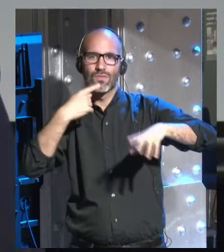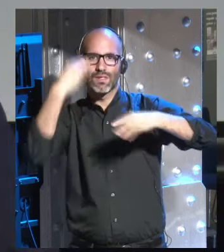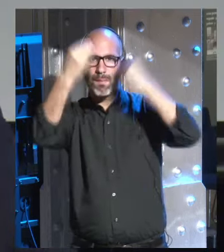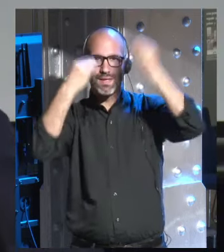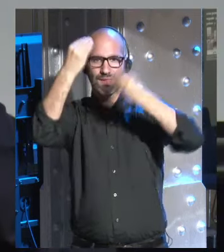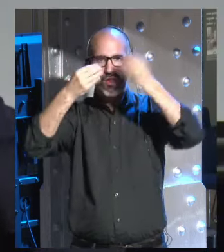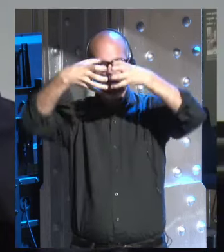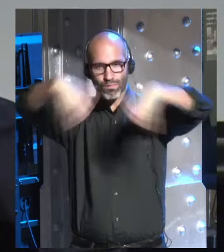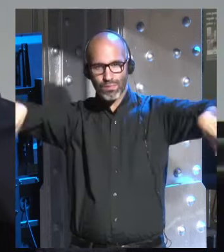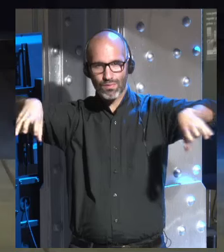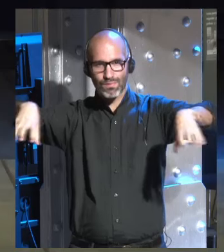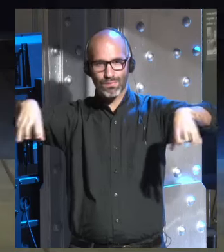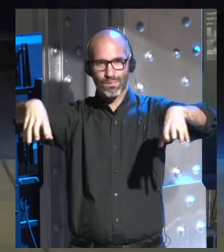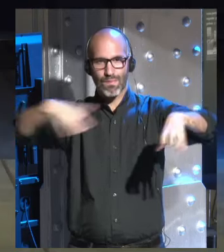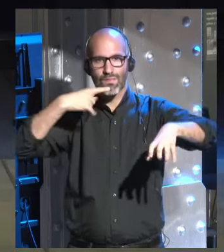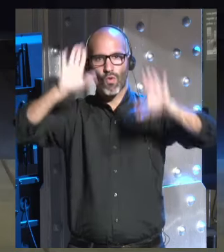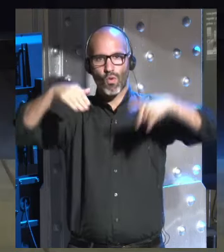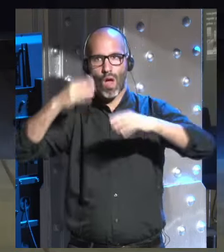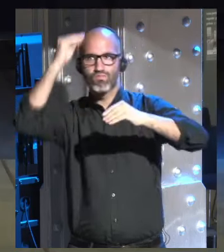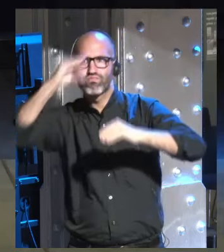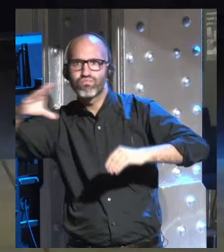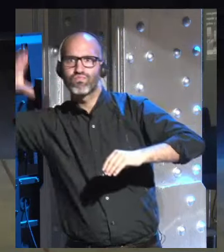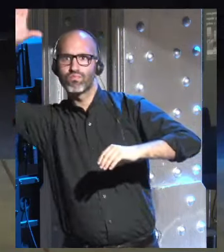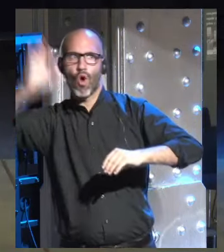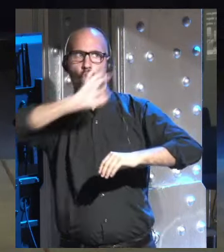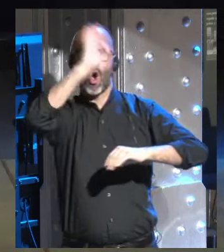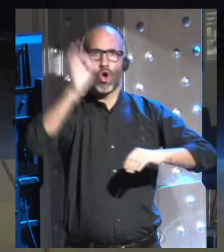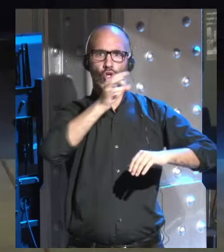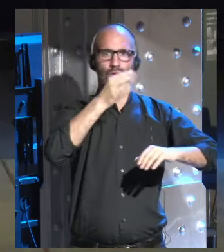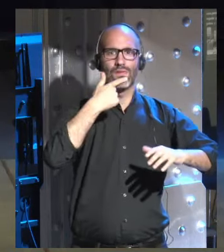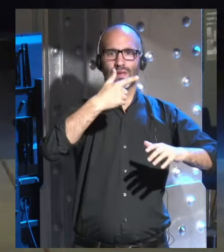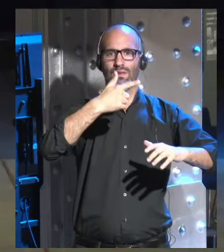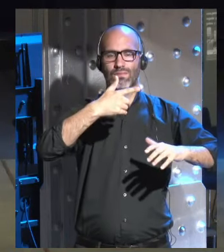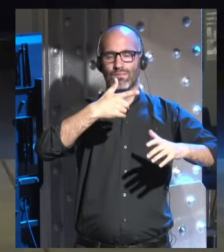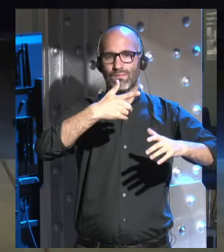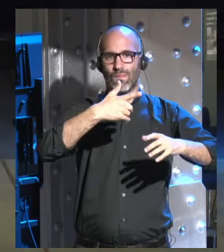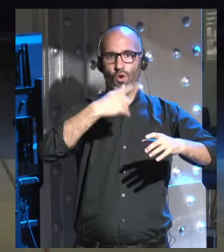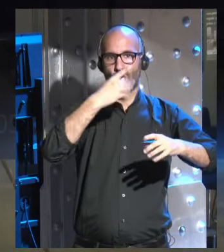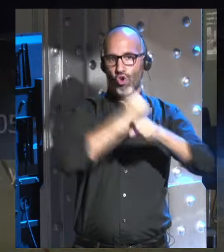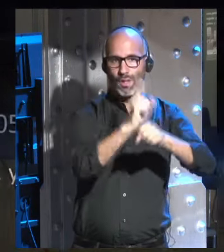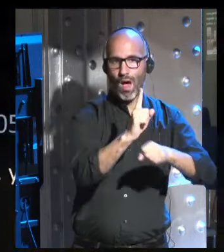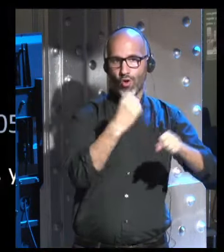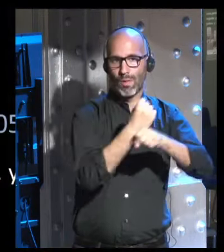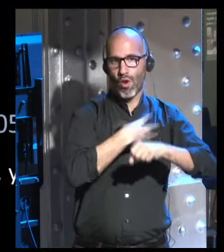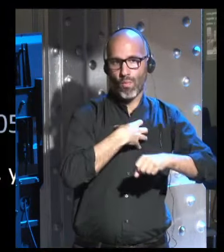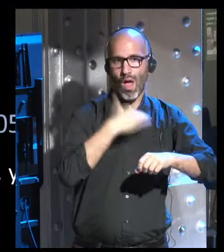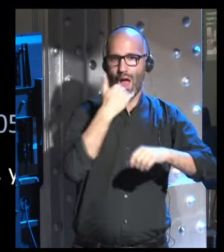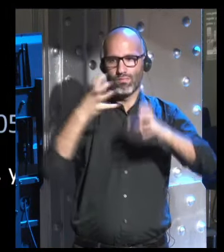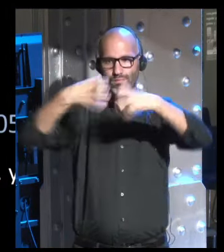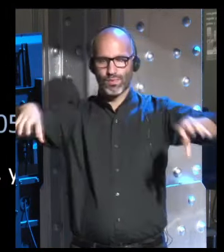pensadores y en esa masa de inútiles o de personas que no trabajan y que no pueden trabajar entonces tenemos que